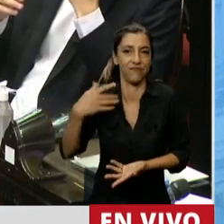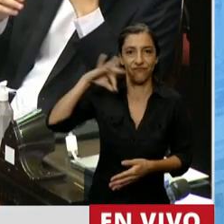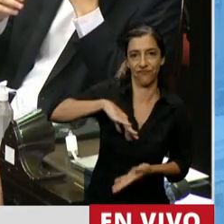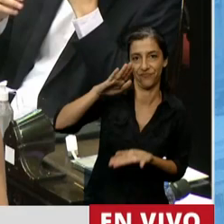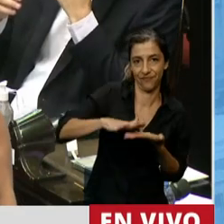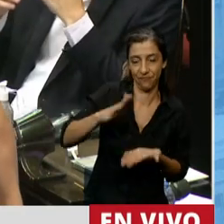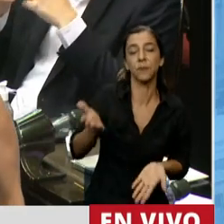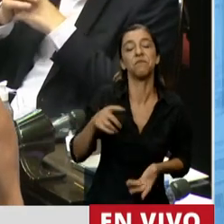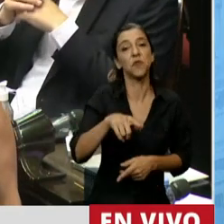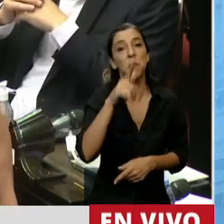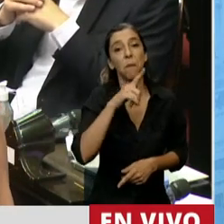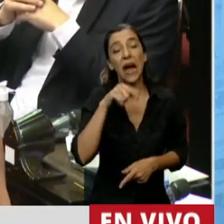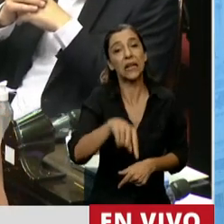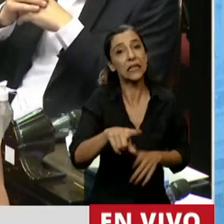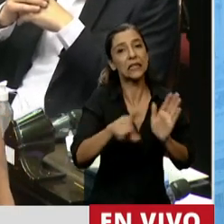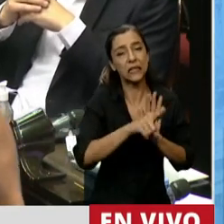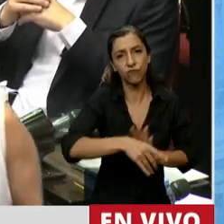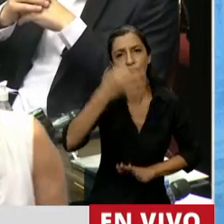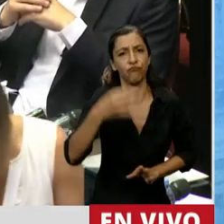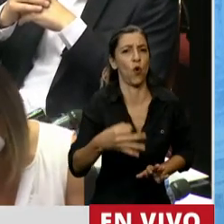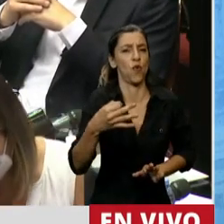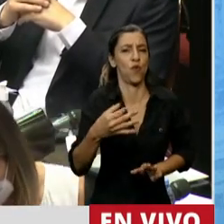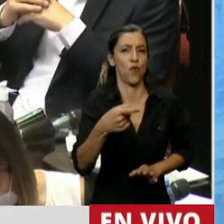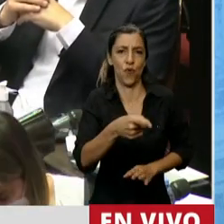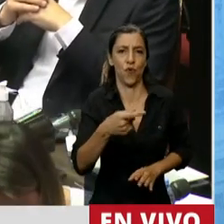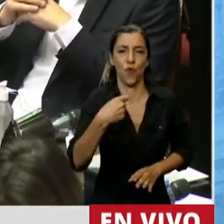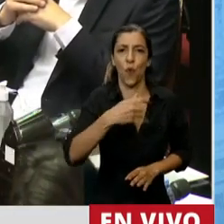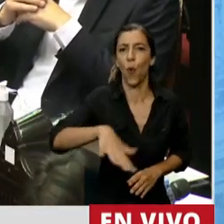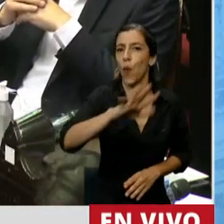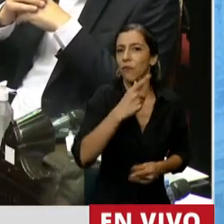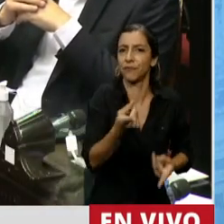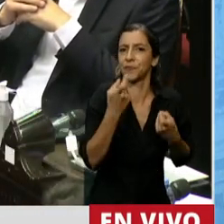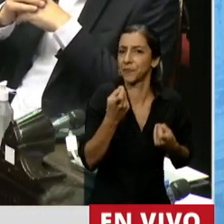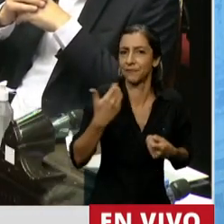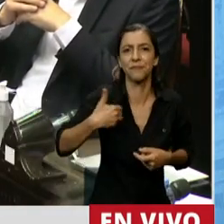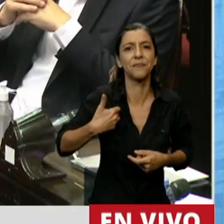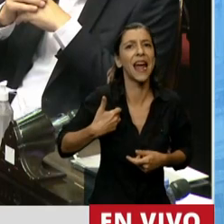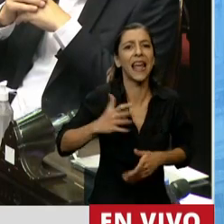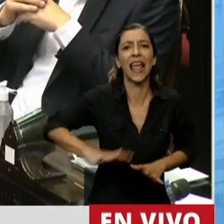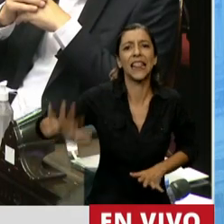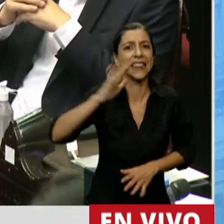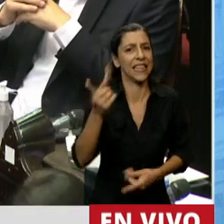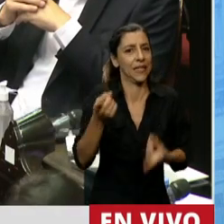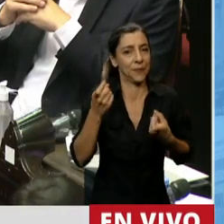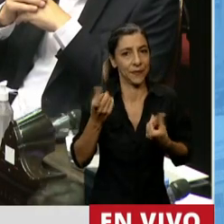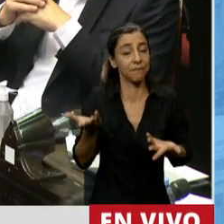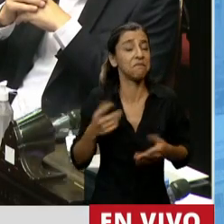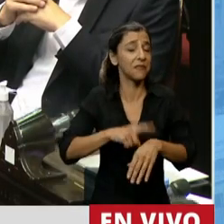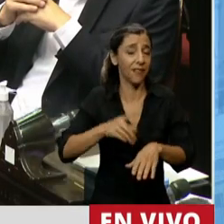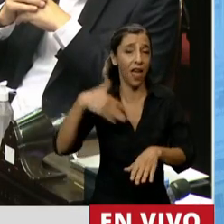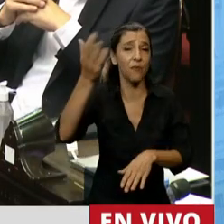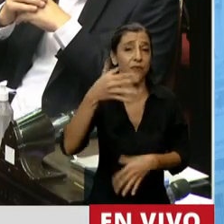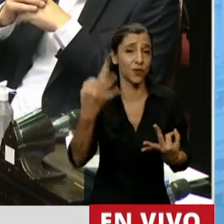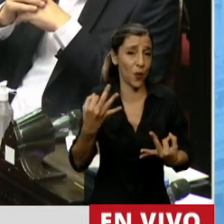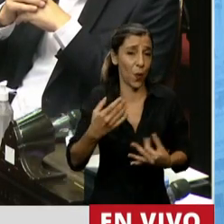jubilados, esta es una muy buena ley para los argentinos. Y el tiempo nos dará la razón.